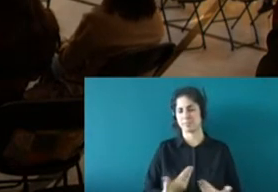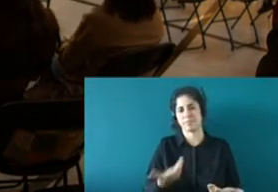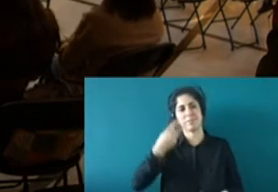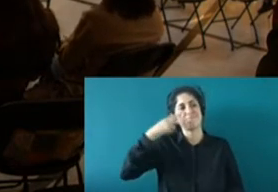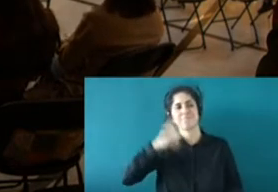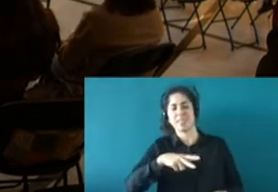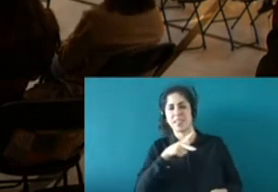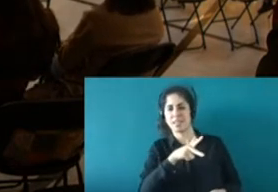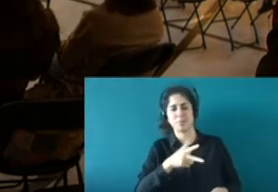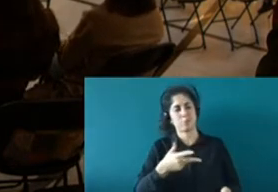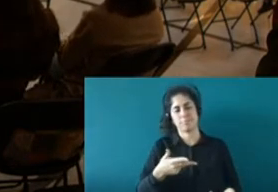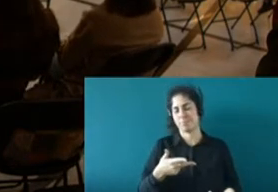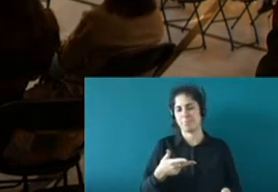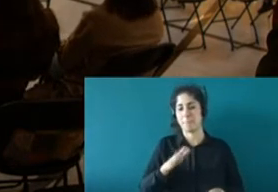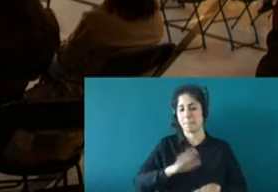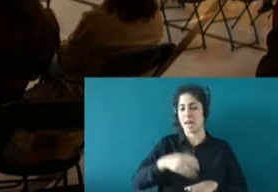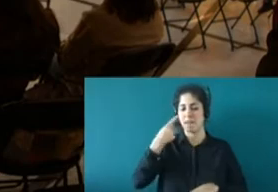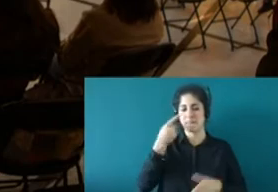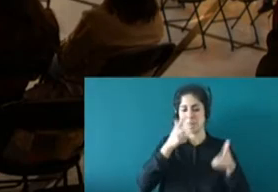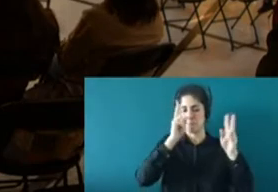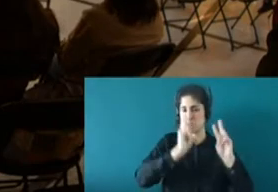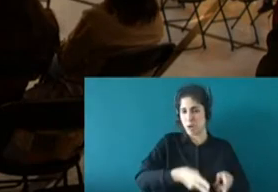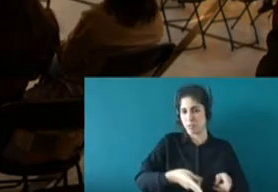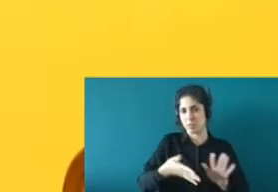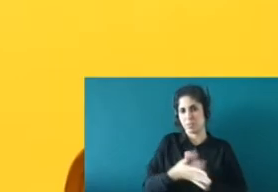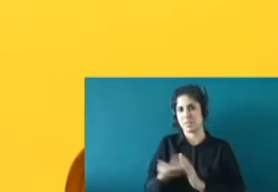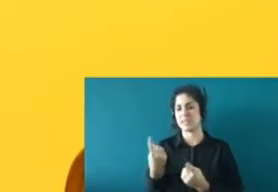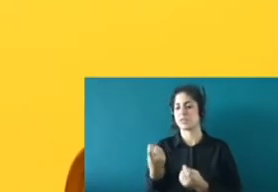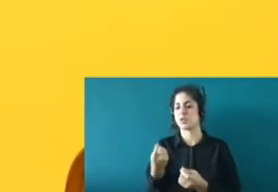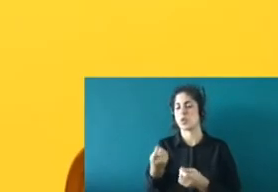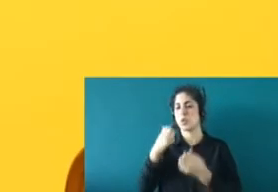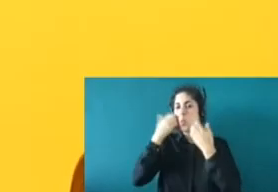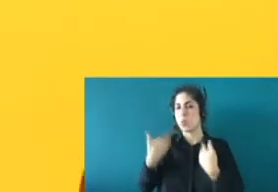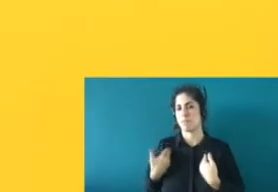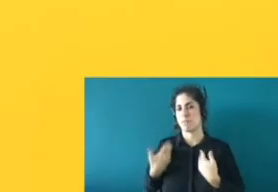tiene que haber un cuerpo. Pero claro, los cuerpos están donde están.